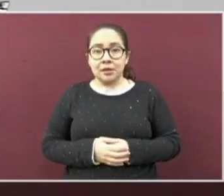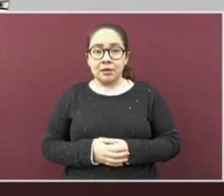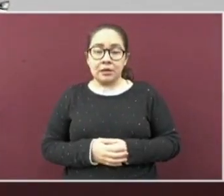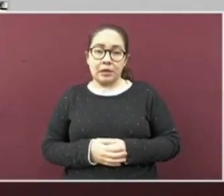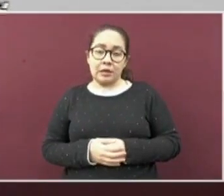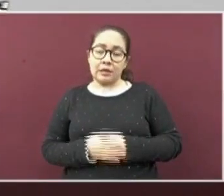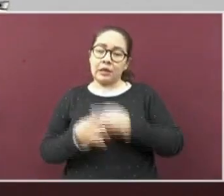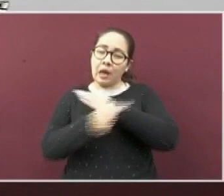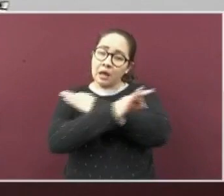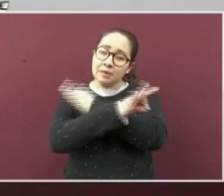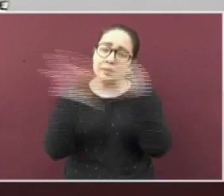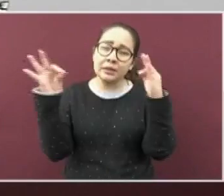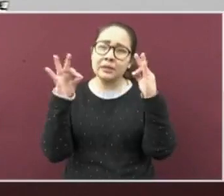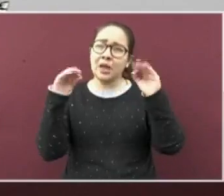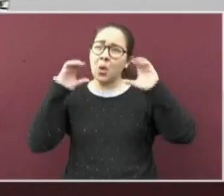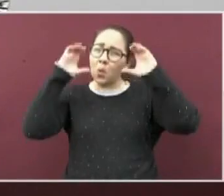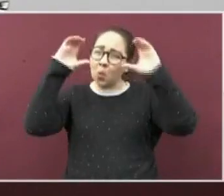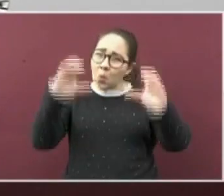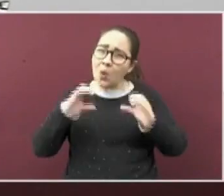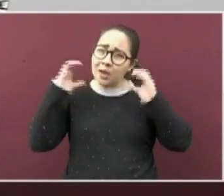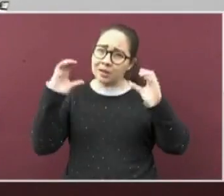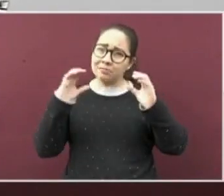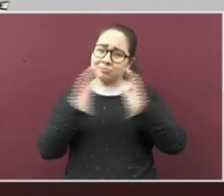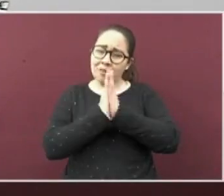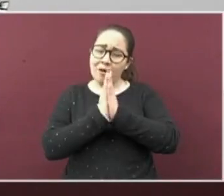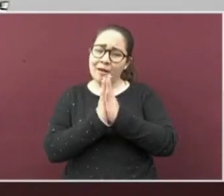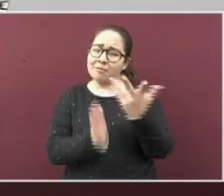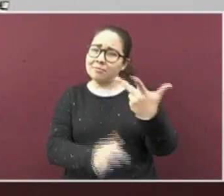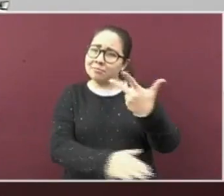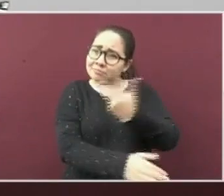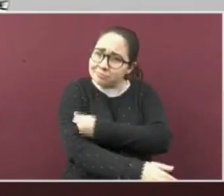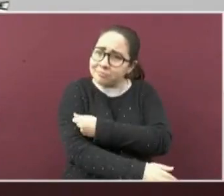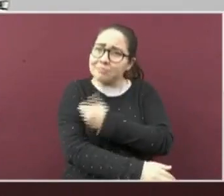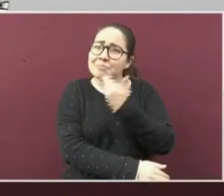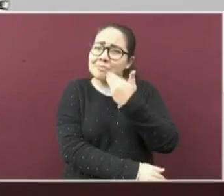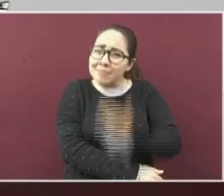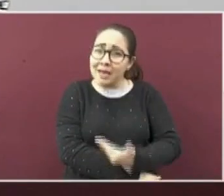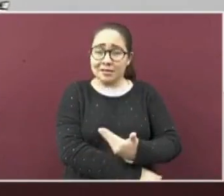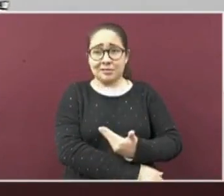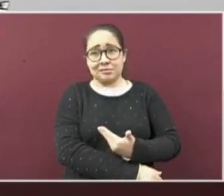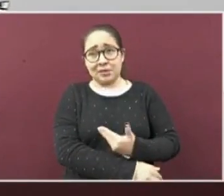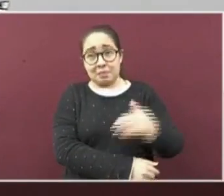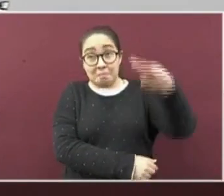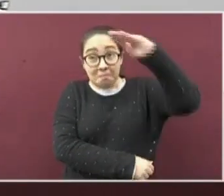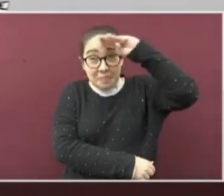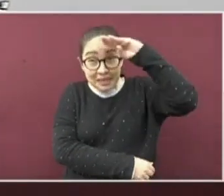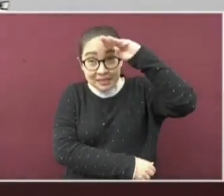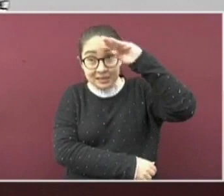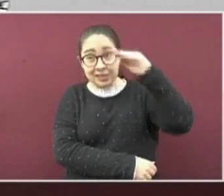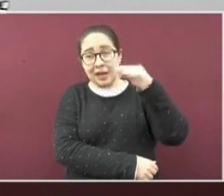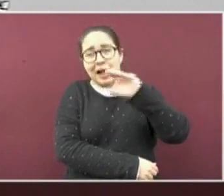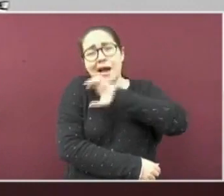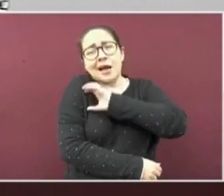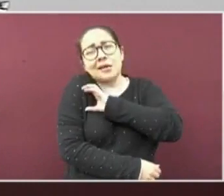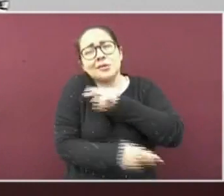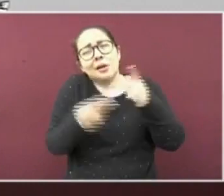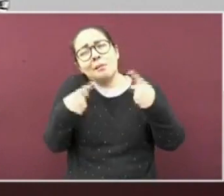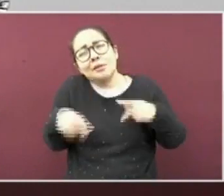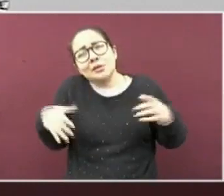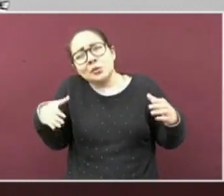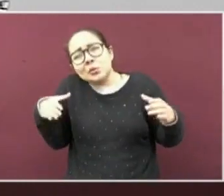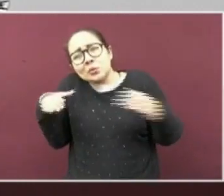y de nuestra familia, vacúnate. Ayuda a quienes más quieres, recuperemos